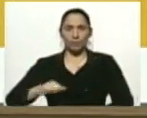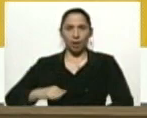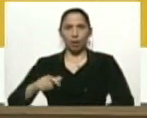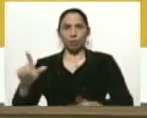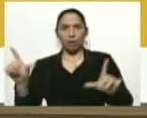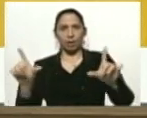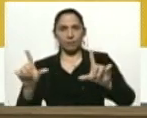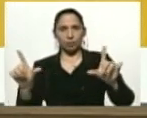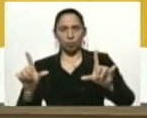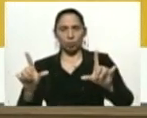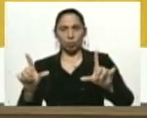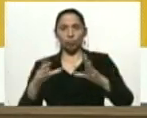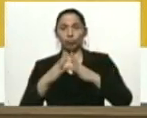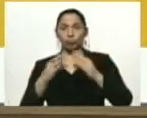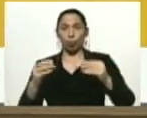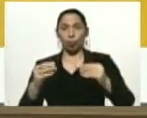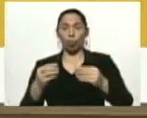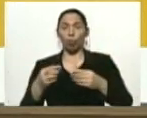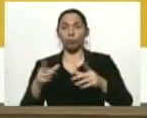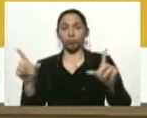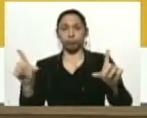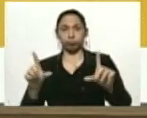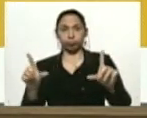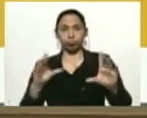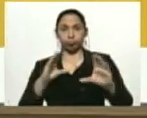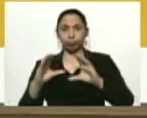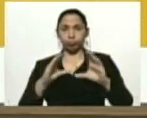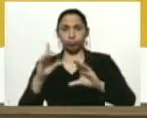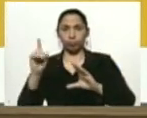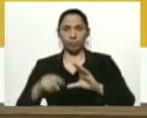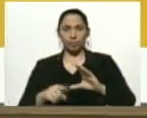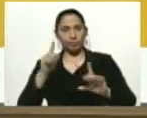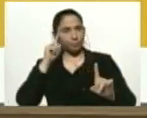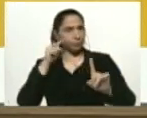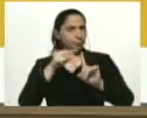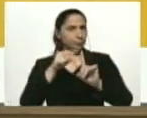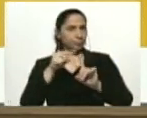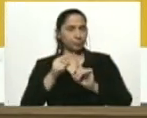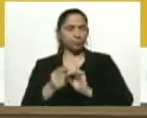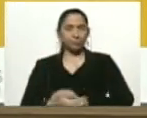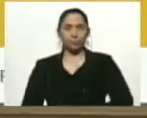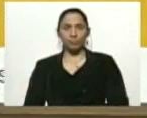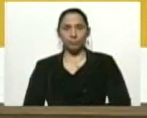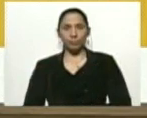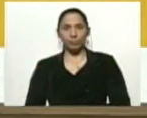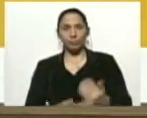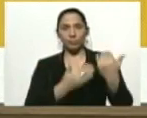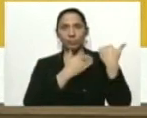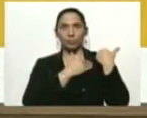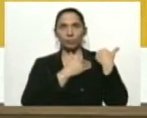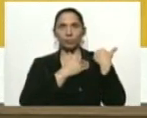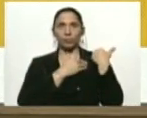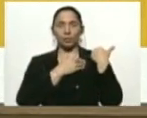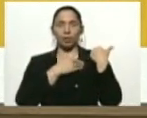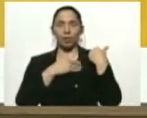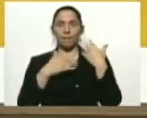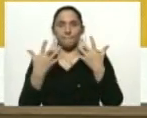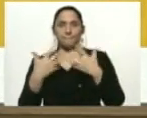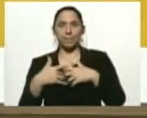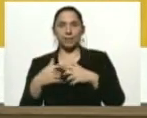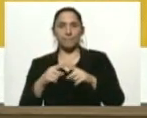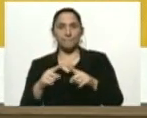televisión, todos los medios al alcance y sobre todo directamente con los representantes de estos sectores